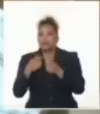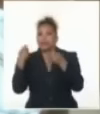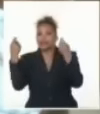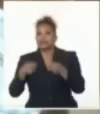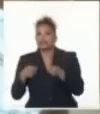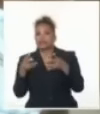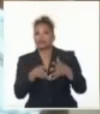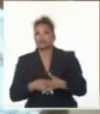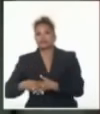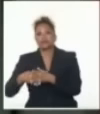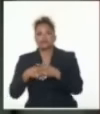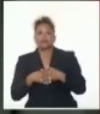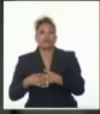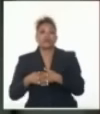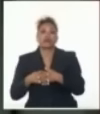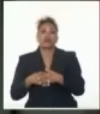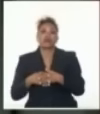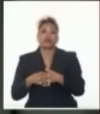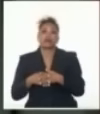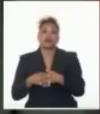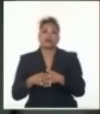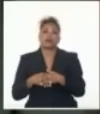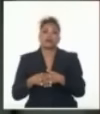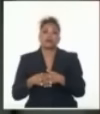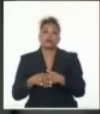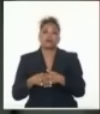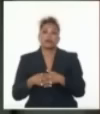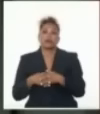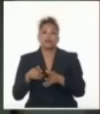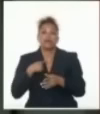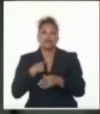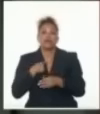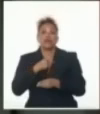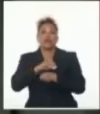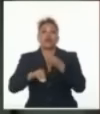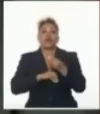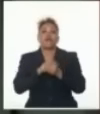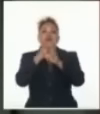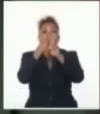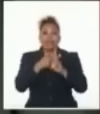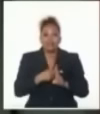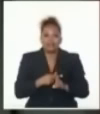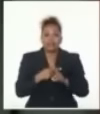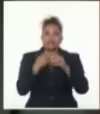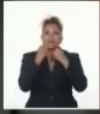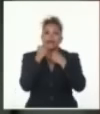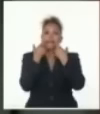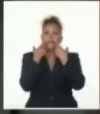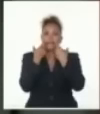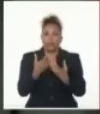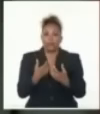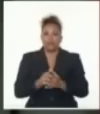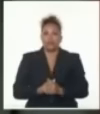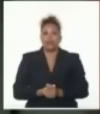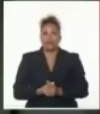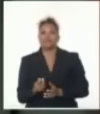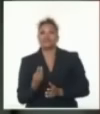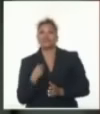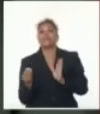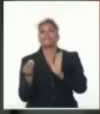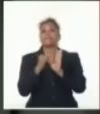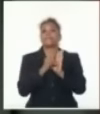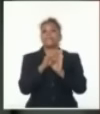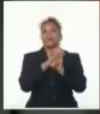Estados Unidos de no haber cambiado el listado que importa más porque es el que lleva medidas coercitivas contra la